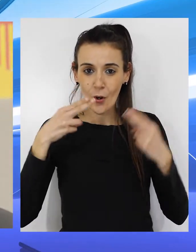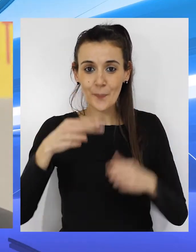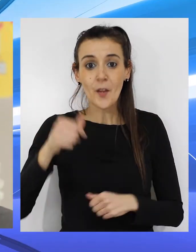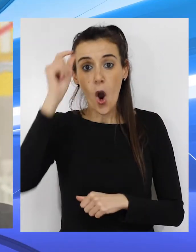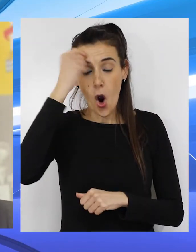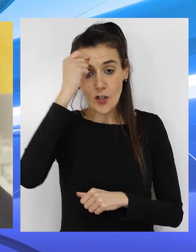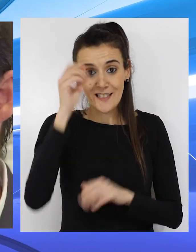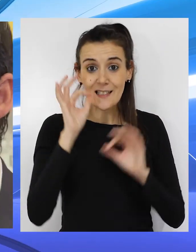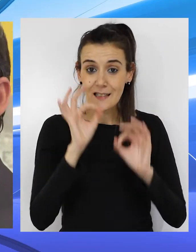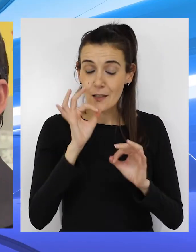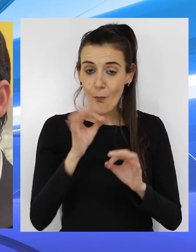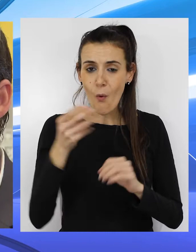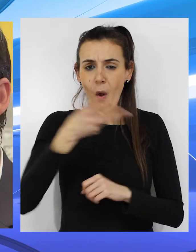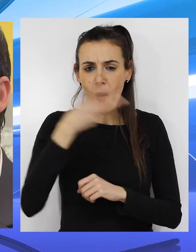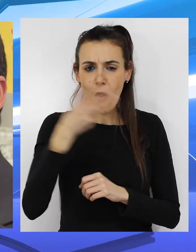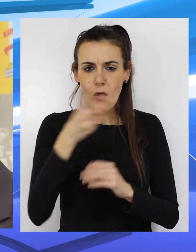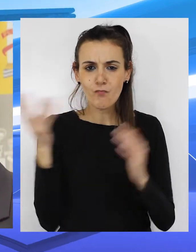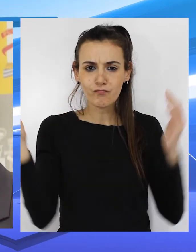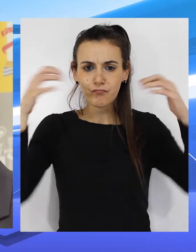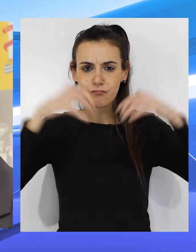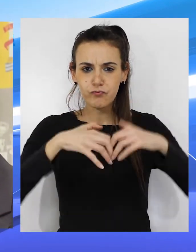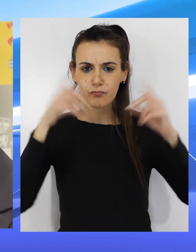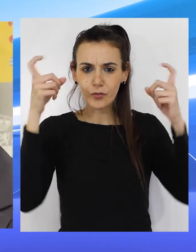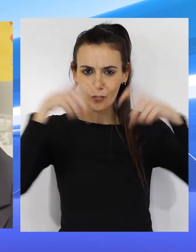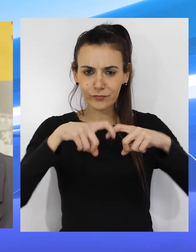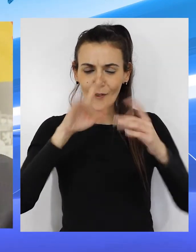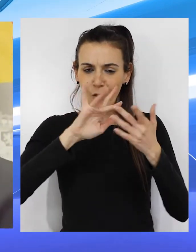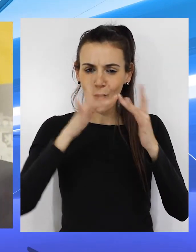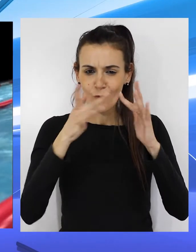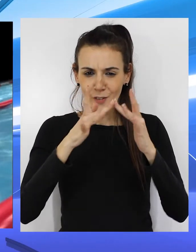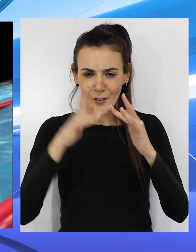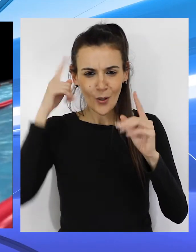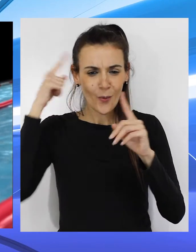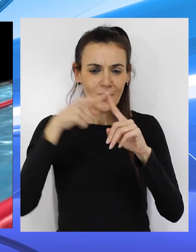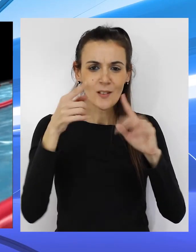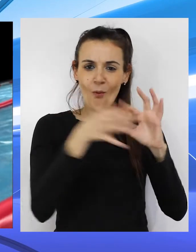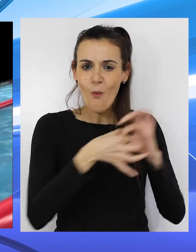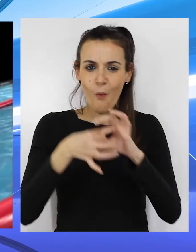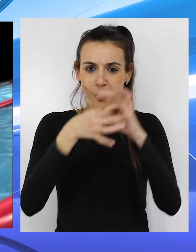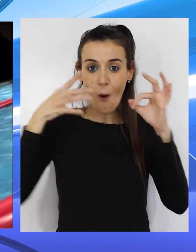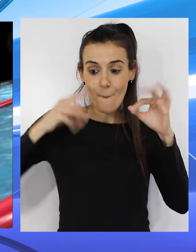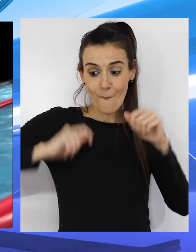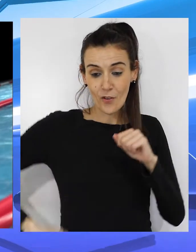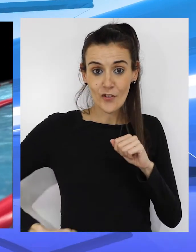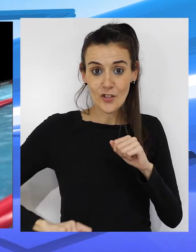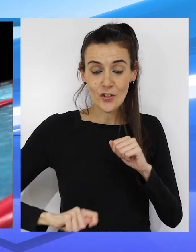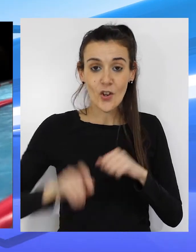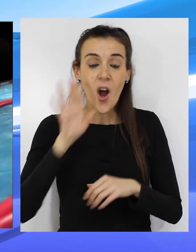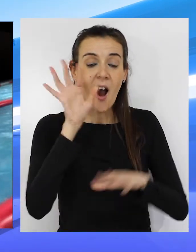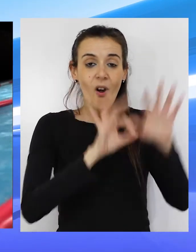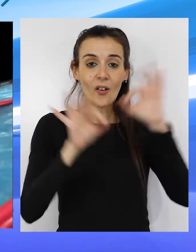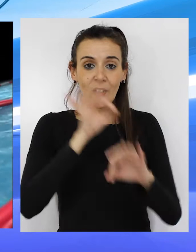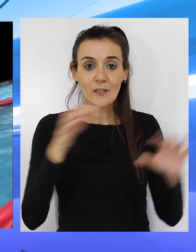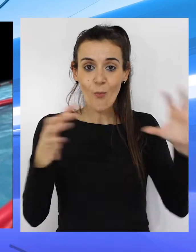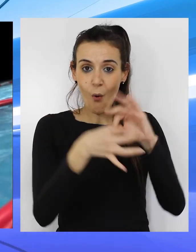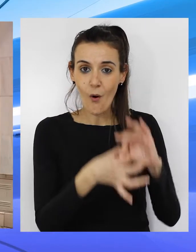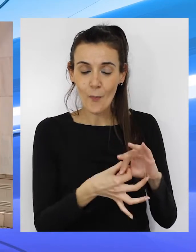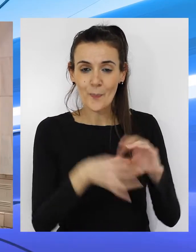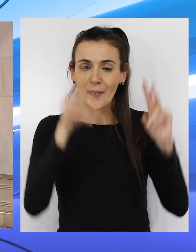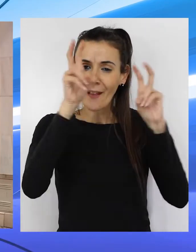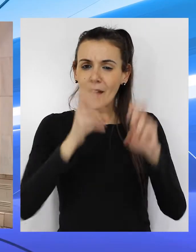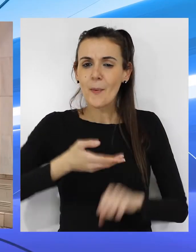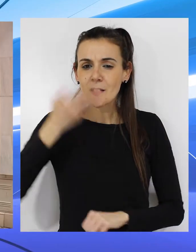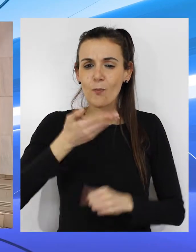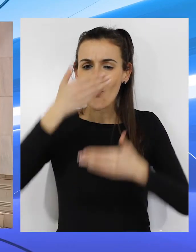José Simón, han mantenido una primera toma de contacto para establecer vínculos profesionales entre ambos organismos. Entre los